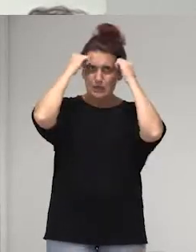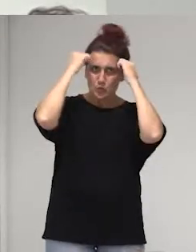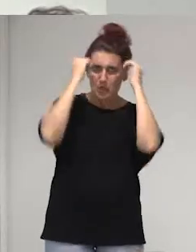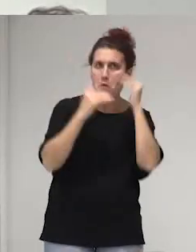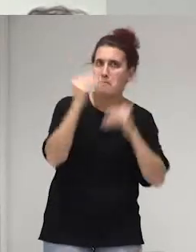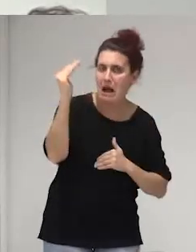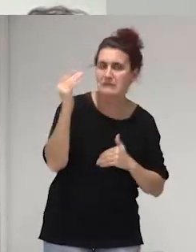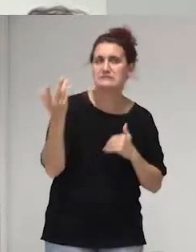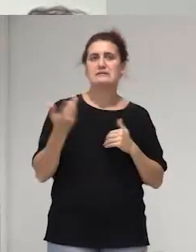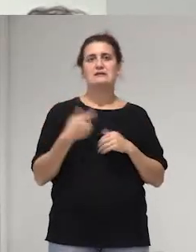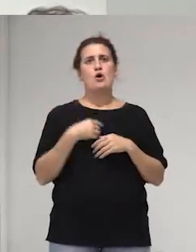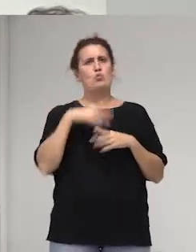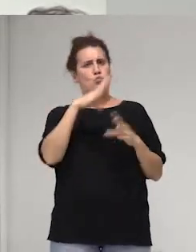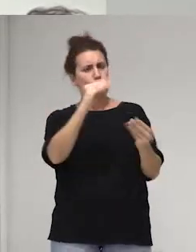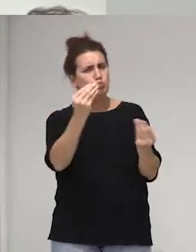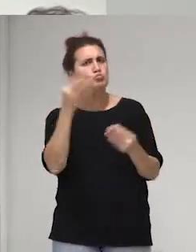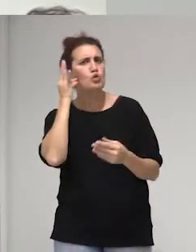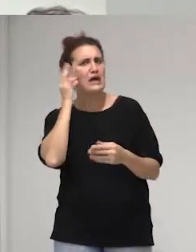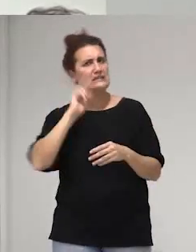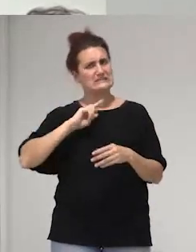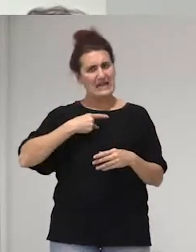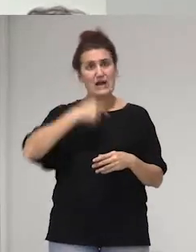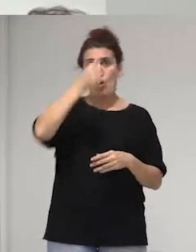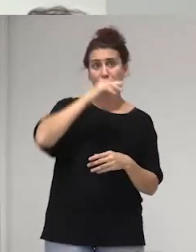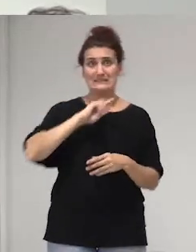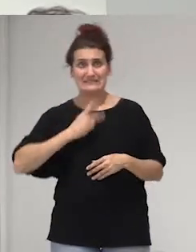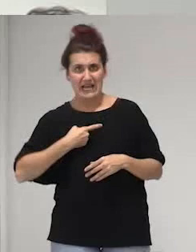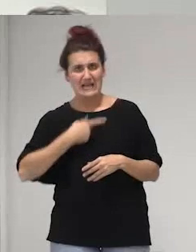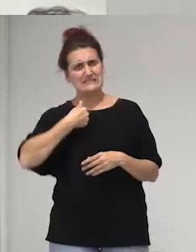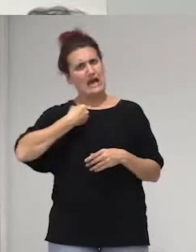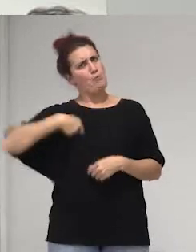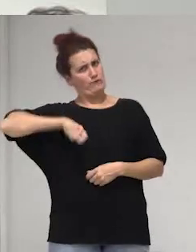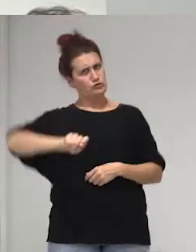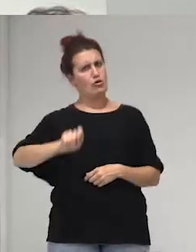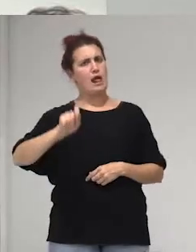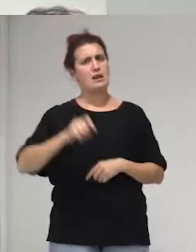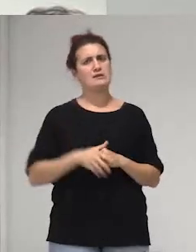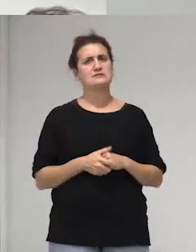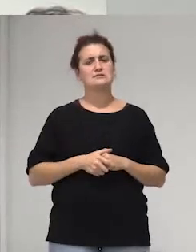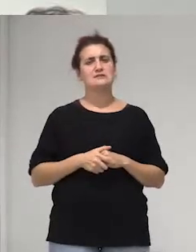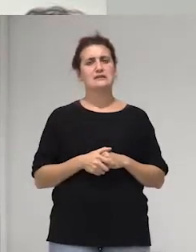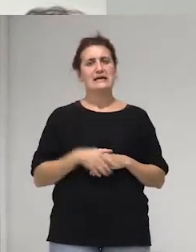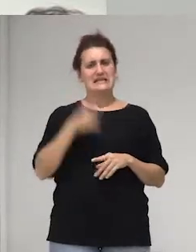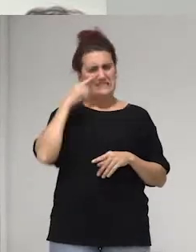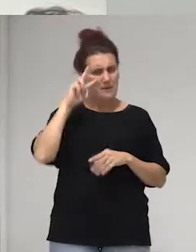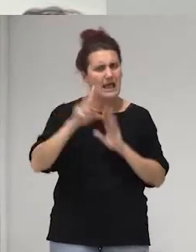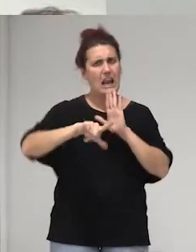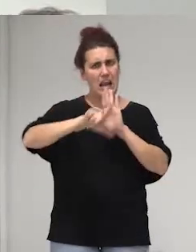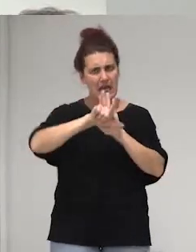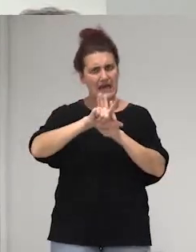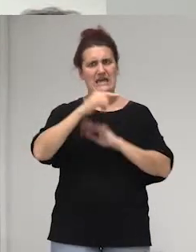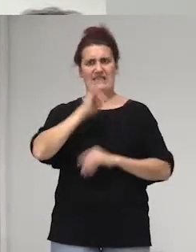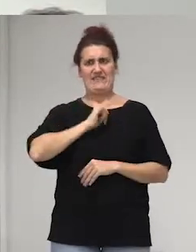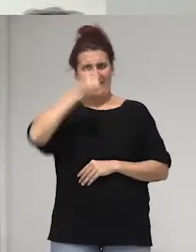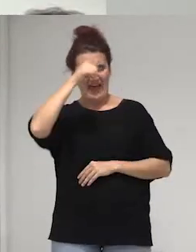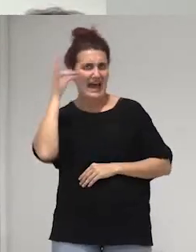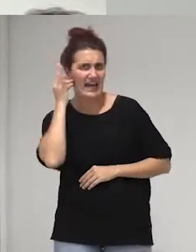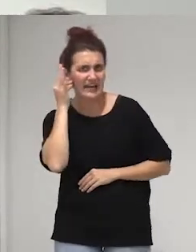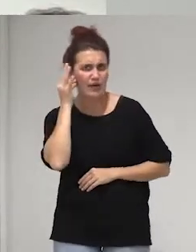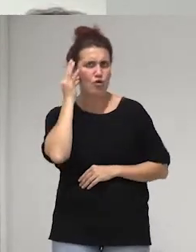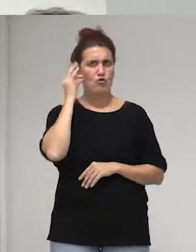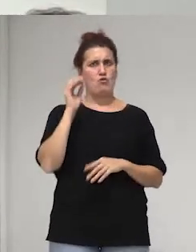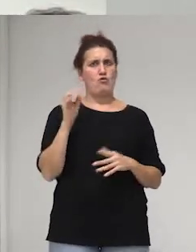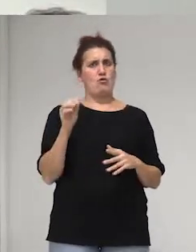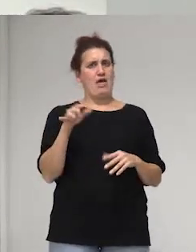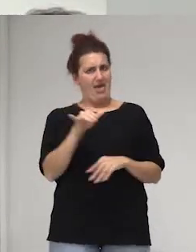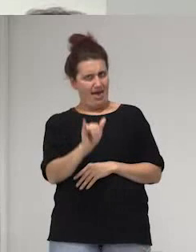muchos más mujeres ahora mujeres trans y hombres trans son profesionales se está comprobado que la ley de identidad de género no es la salvación de